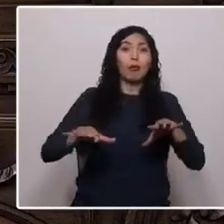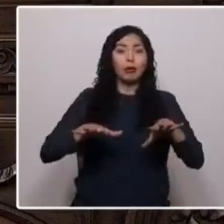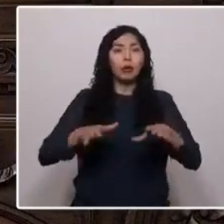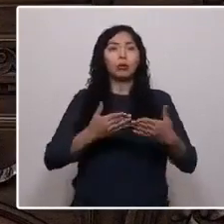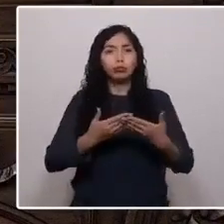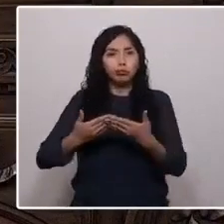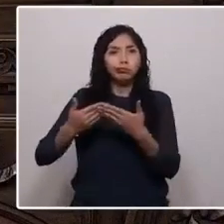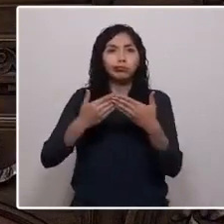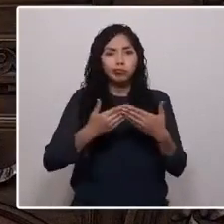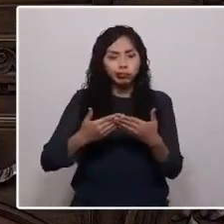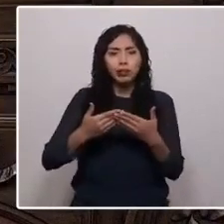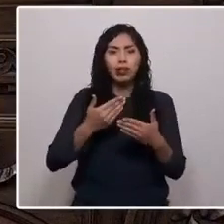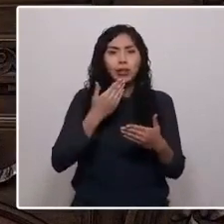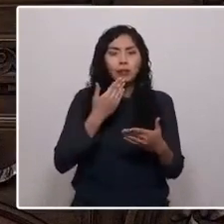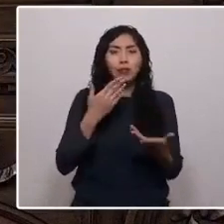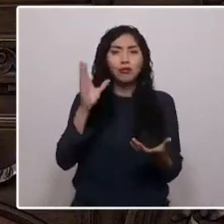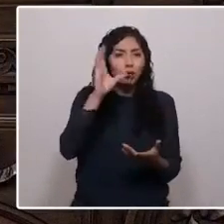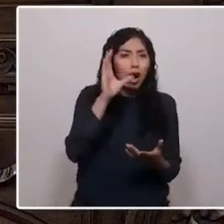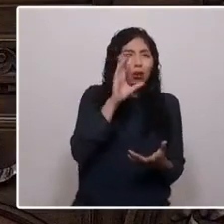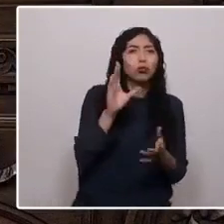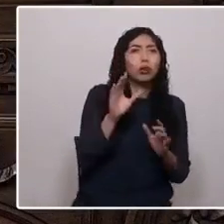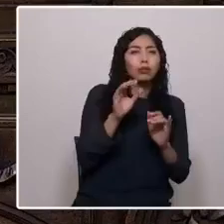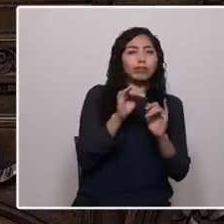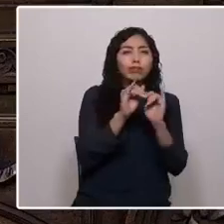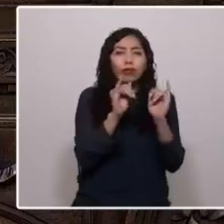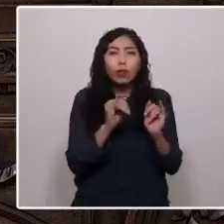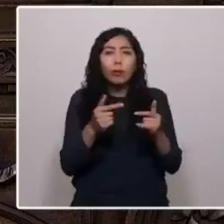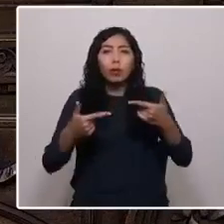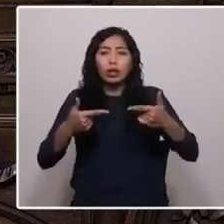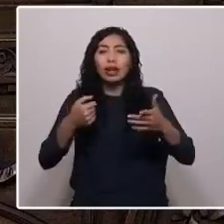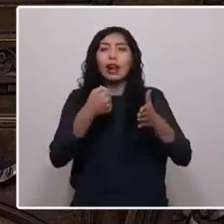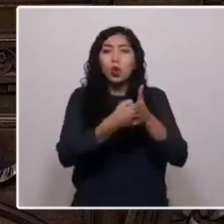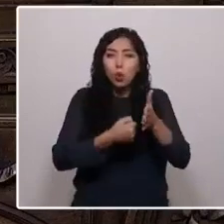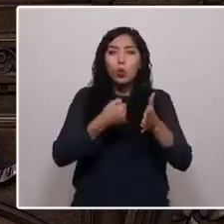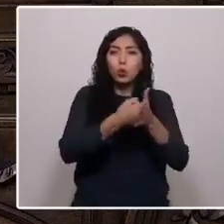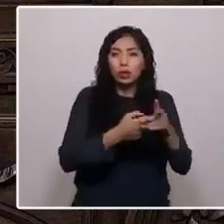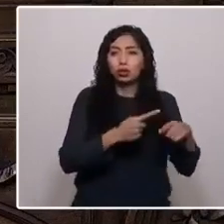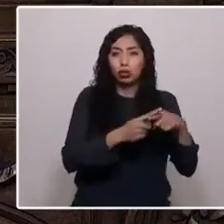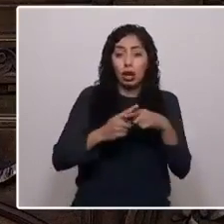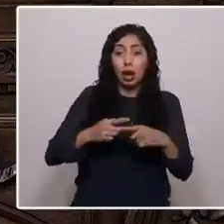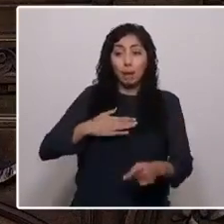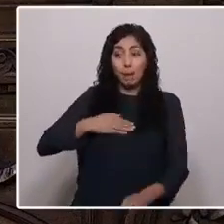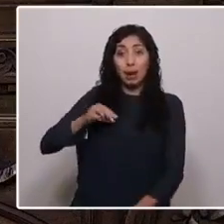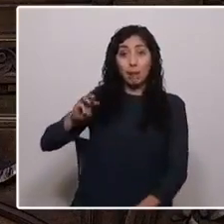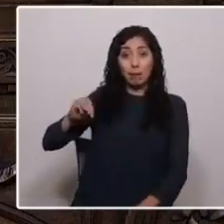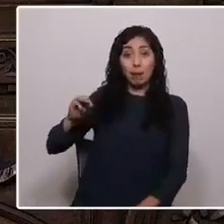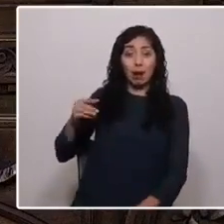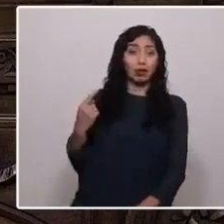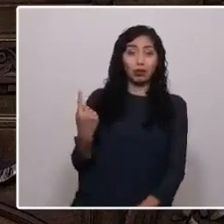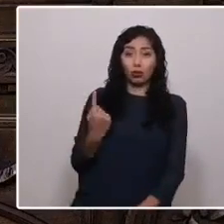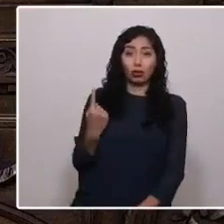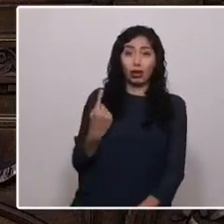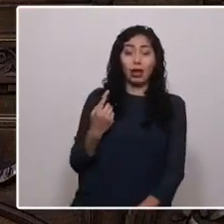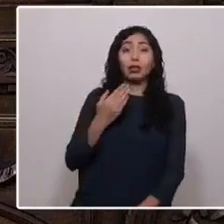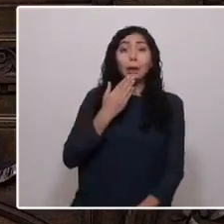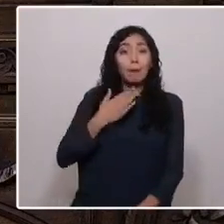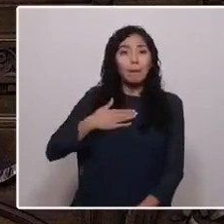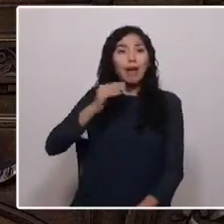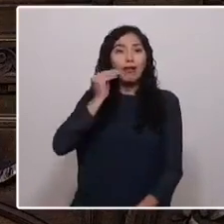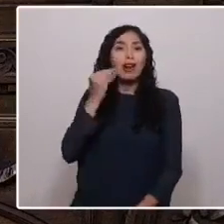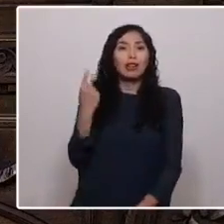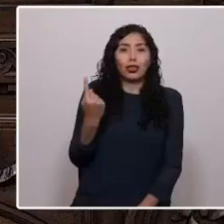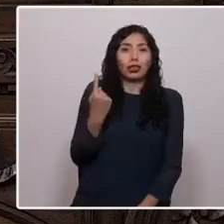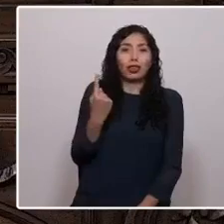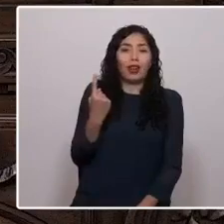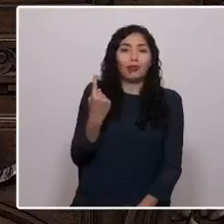de una alternativa política para Chile desde la lucha social. Soy hija de una madre soltera y nieta también de una madre soltera. Y